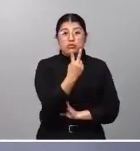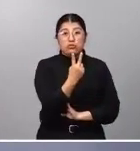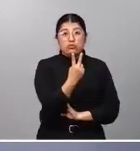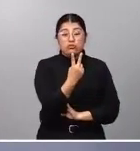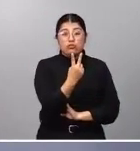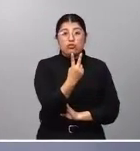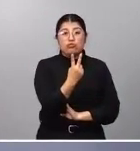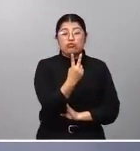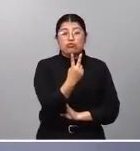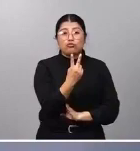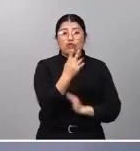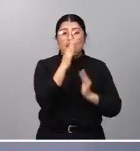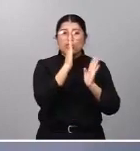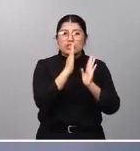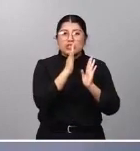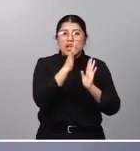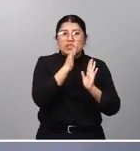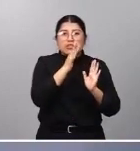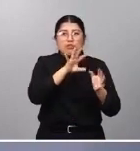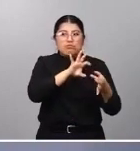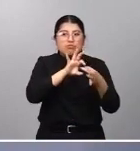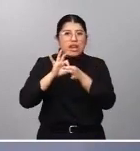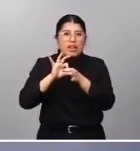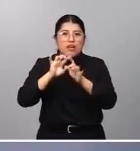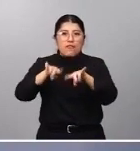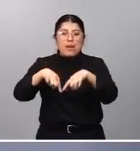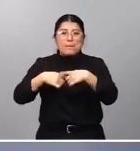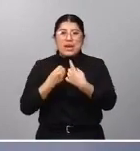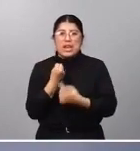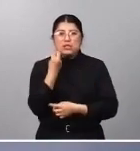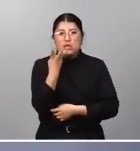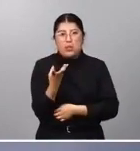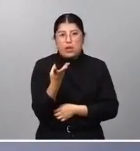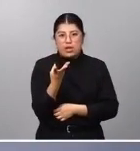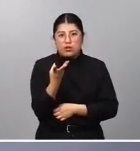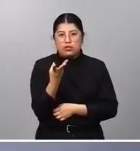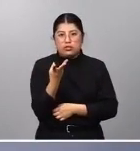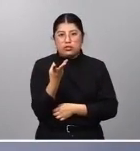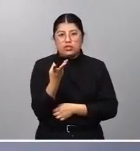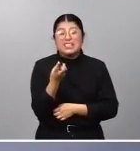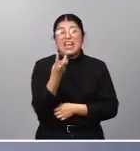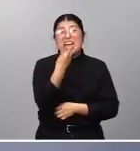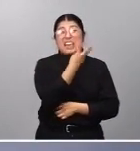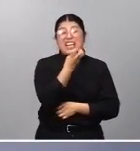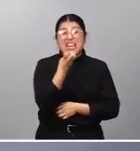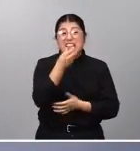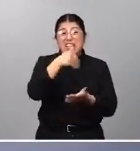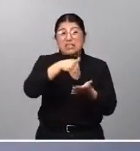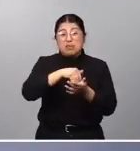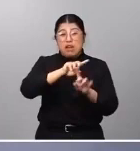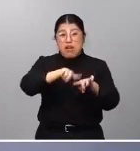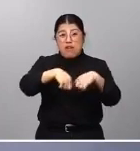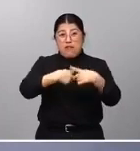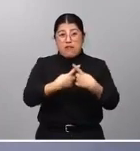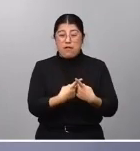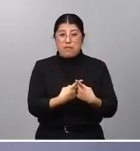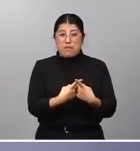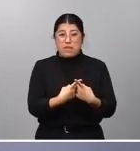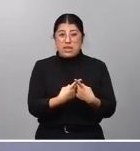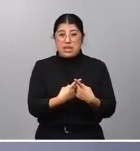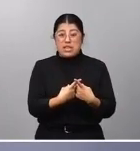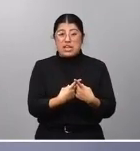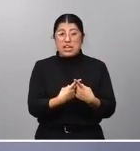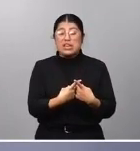homólogo al que han recibido las familias numerosas hasta ahora en nuestro país. Hablamos de más o menos 300.000 familias que pasarán a